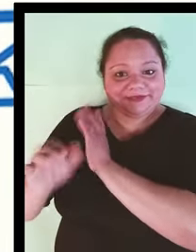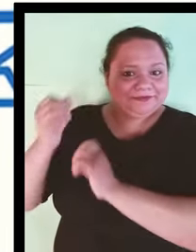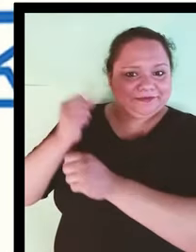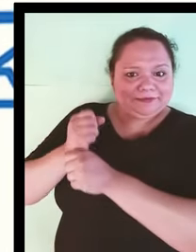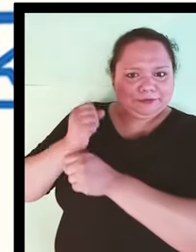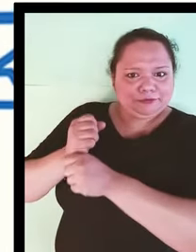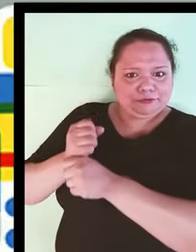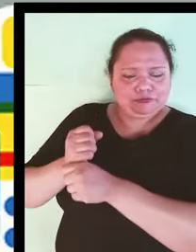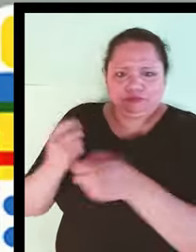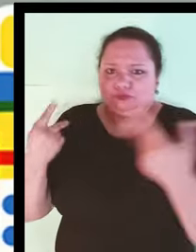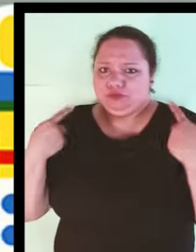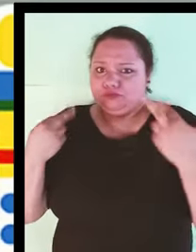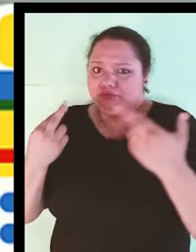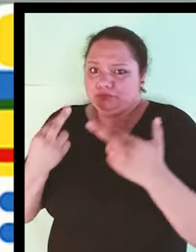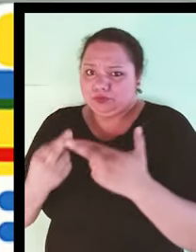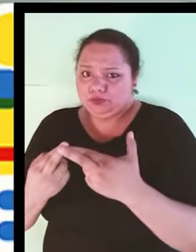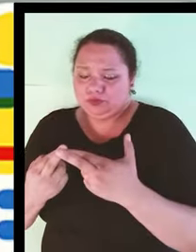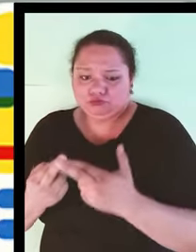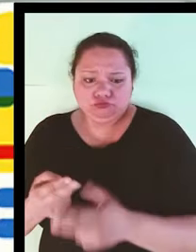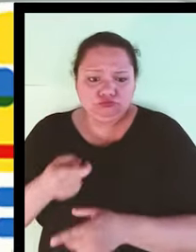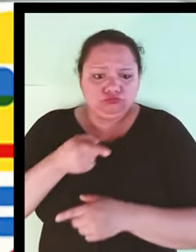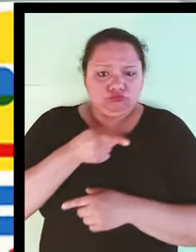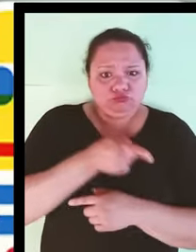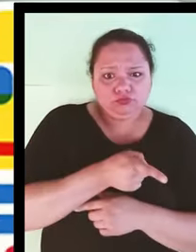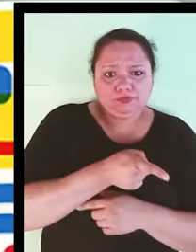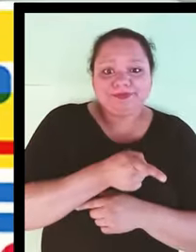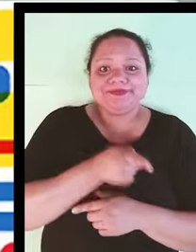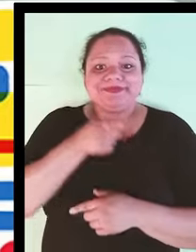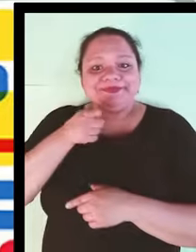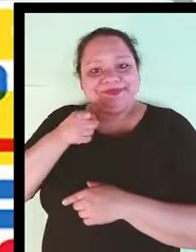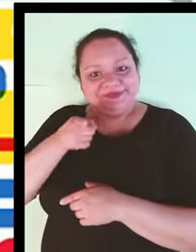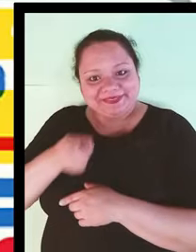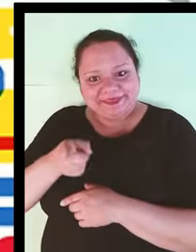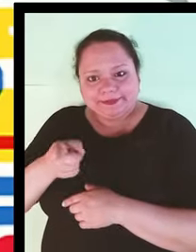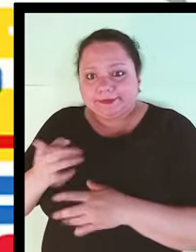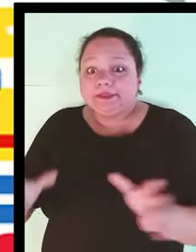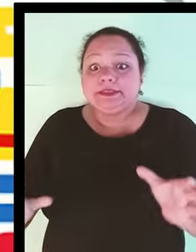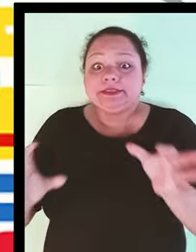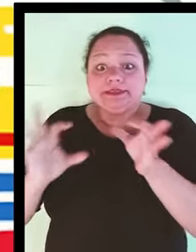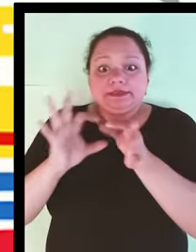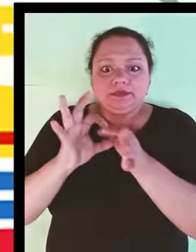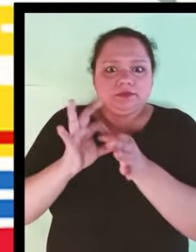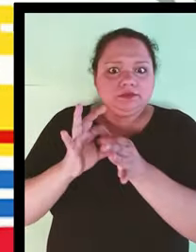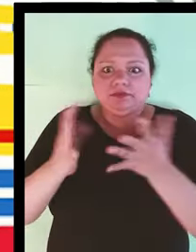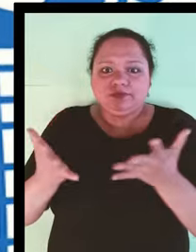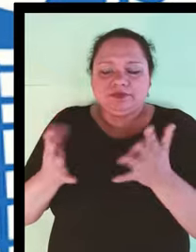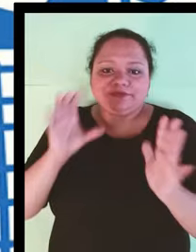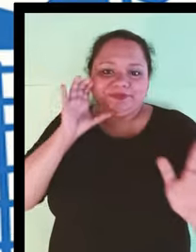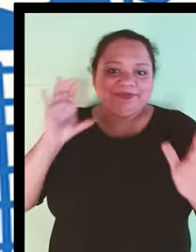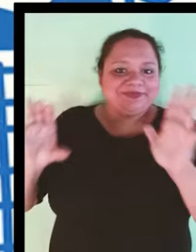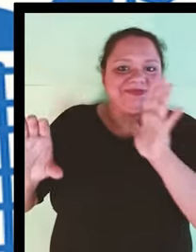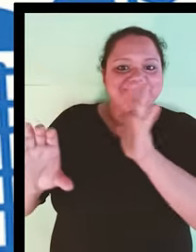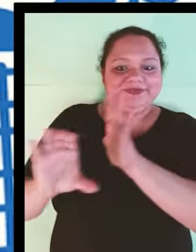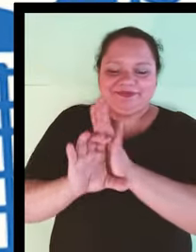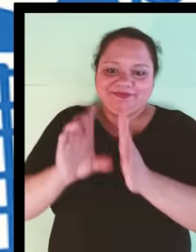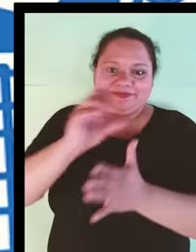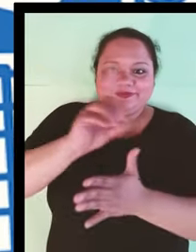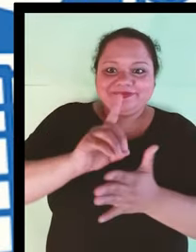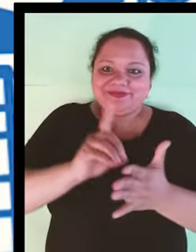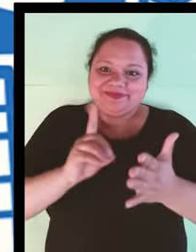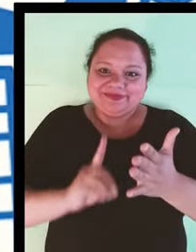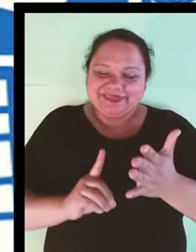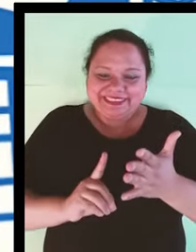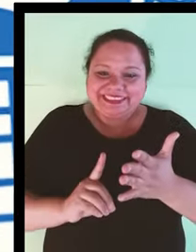con maestros como Arnal Ballester o Beth Montserrat, vinculado al territorio de la ilustración